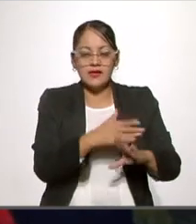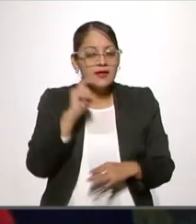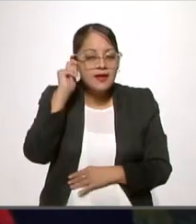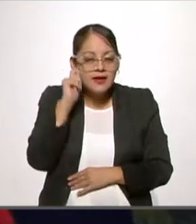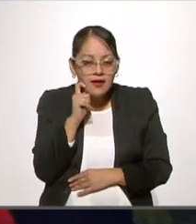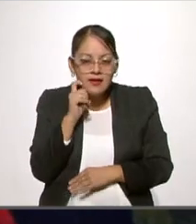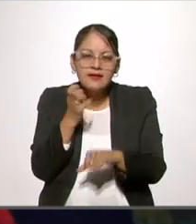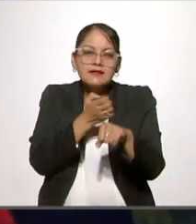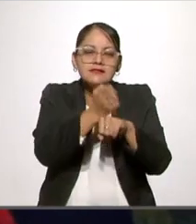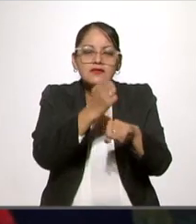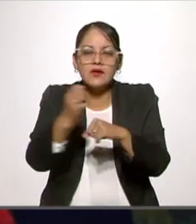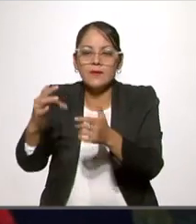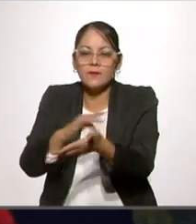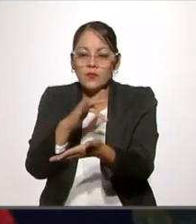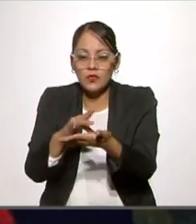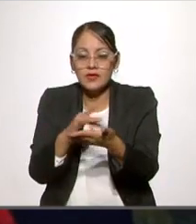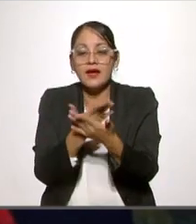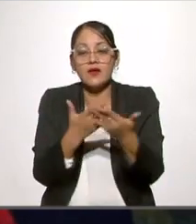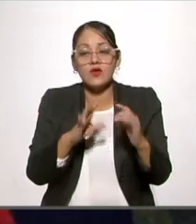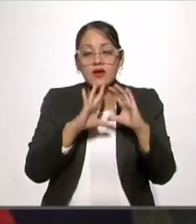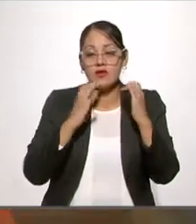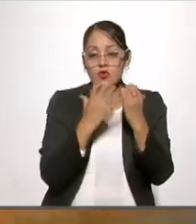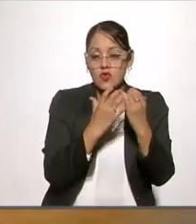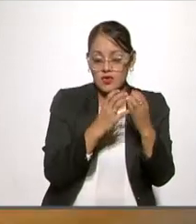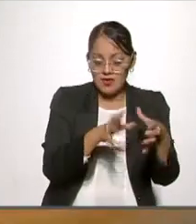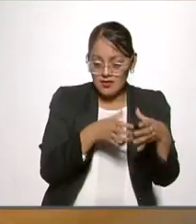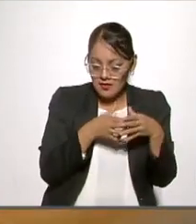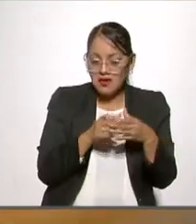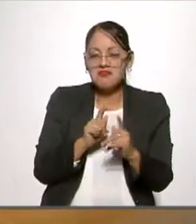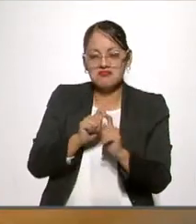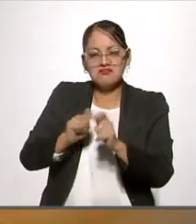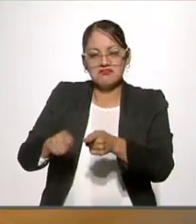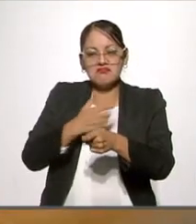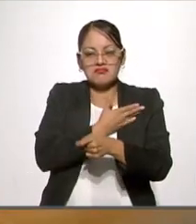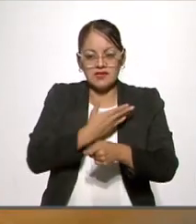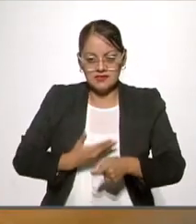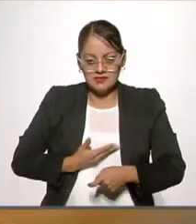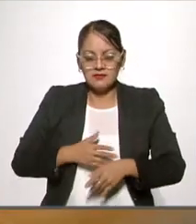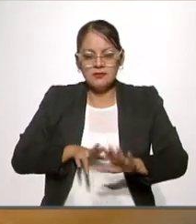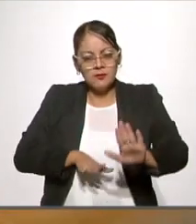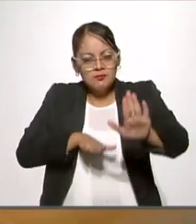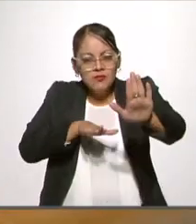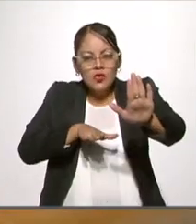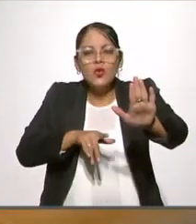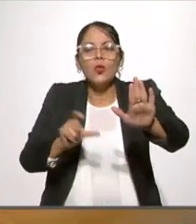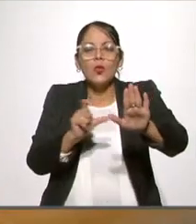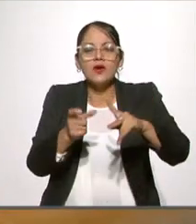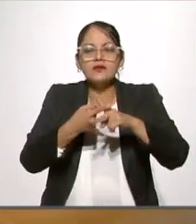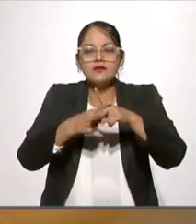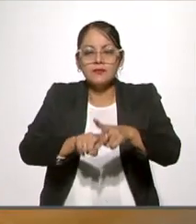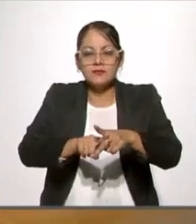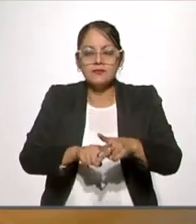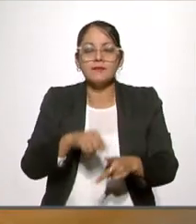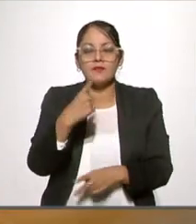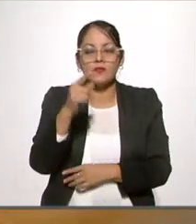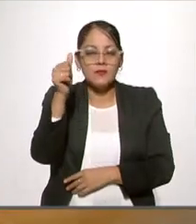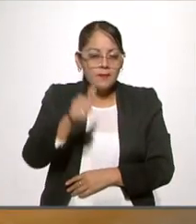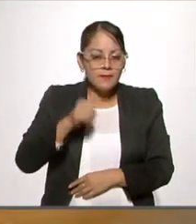el Congreso lo nombró presidente de la República. Rindió protesta el 1 de abril de 1829.